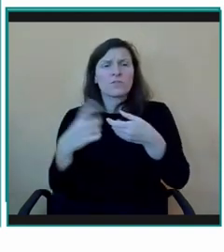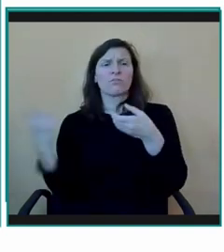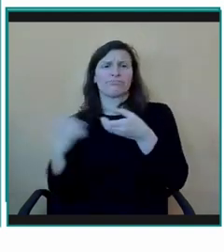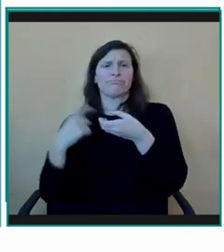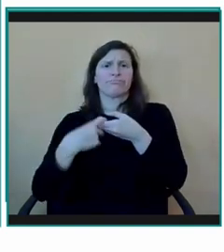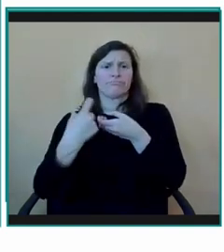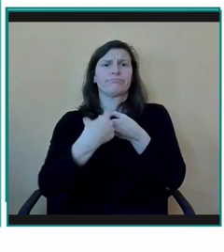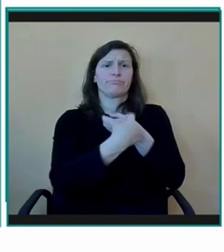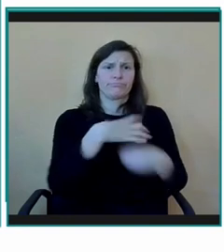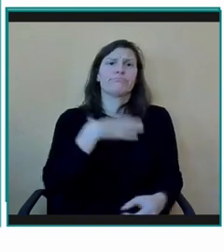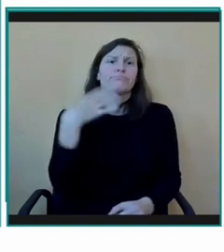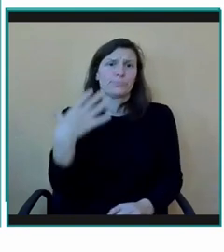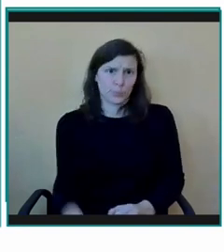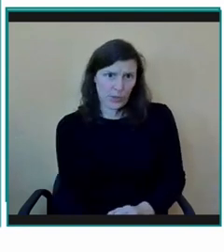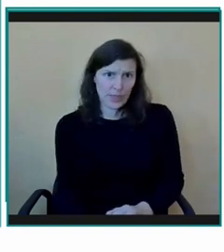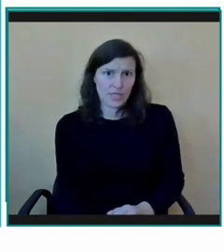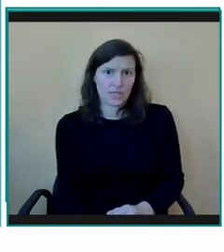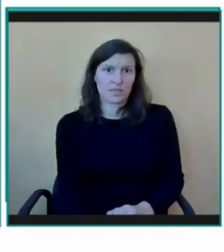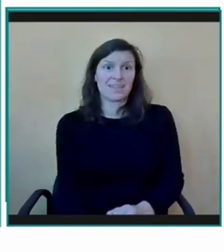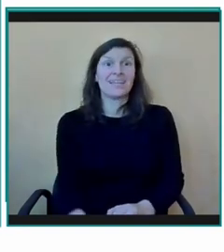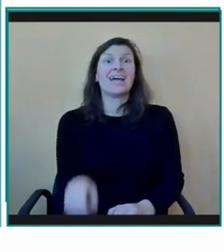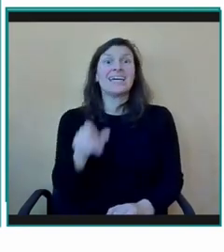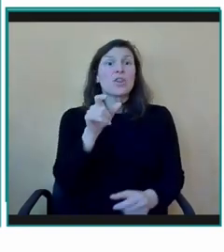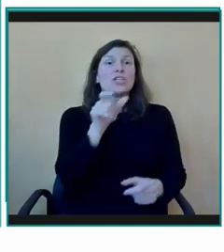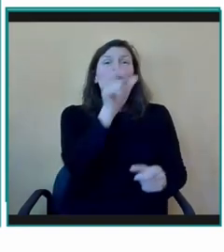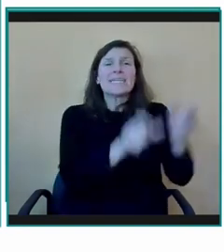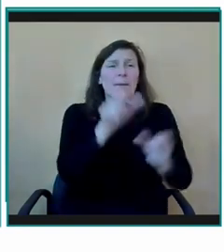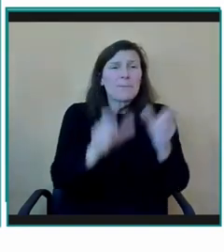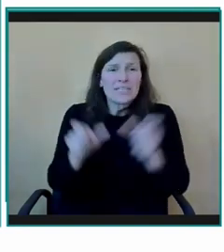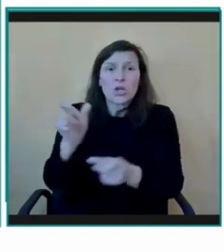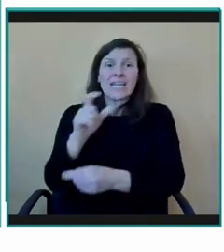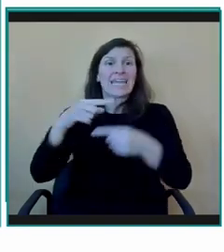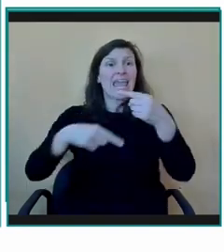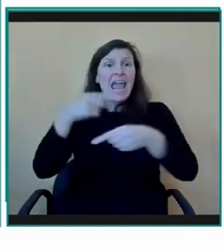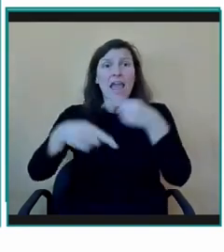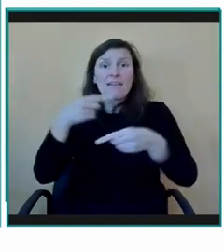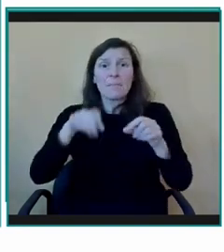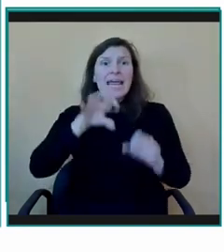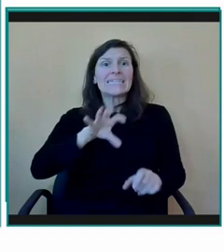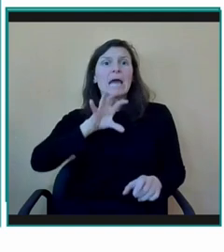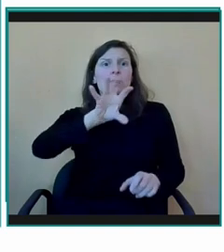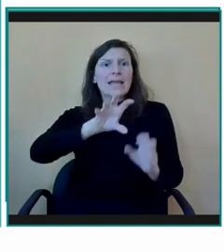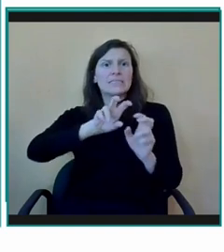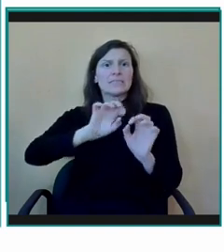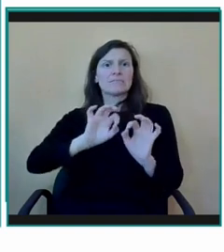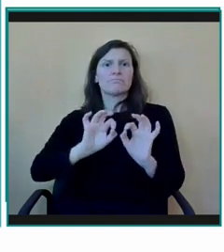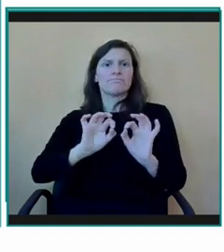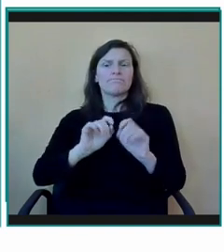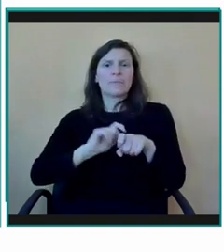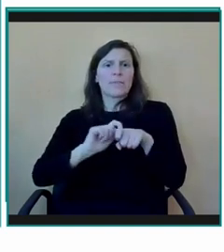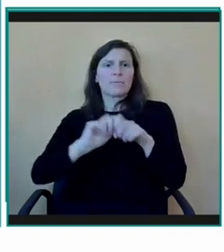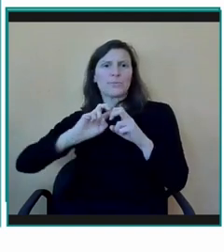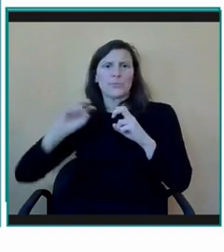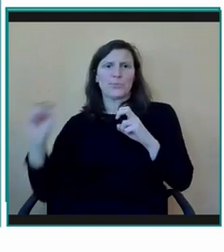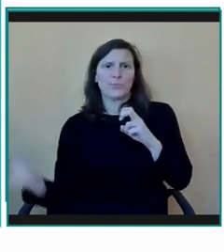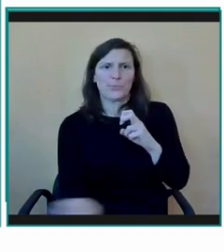sean y todas las familias cuenten en este país que estamos dibujando para que sea de todas